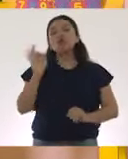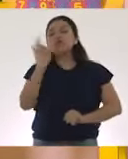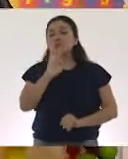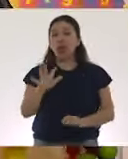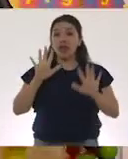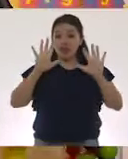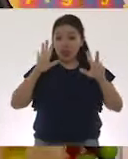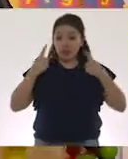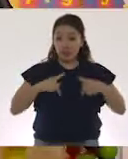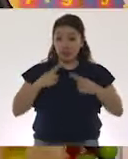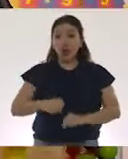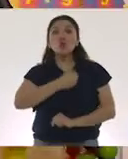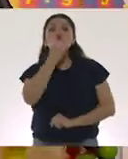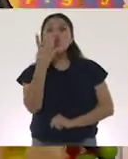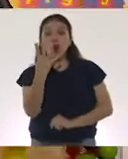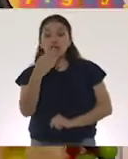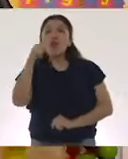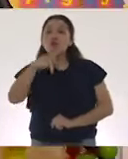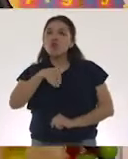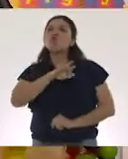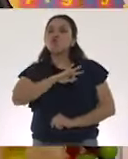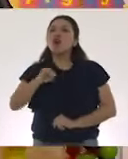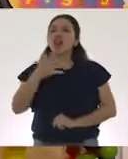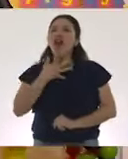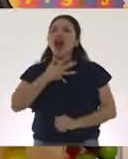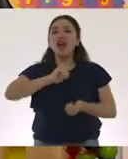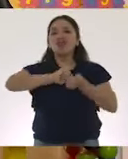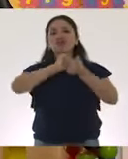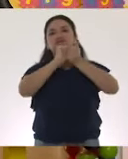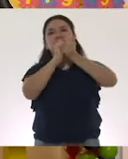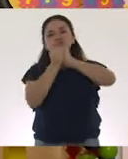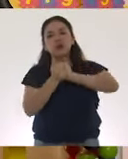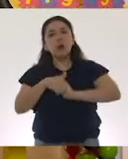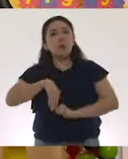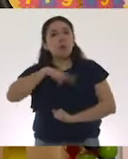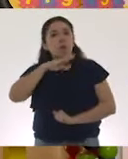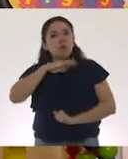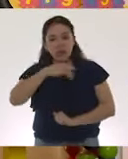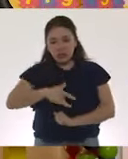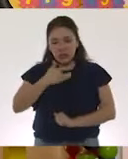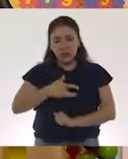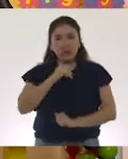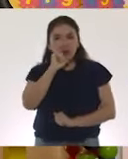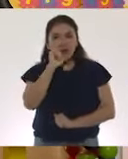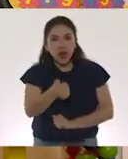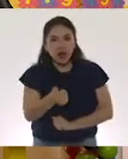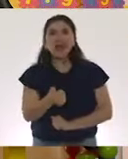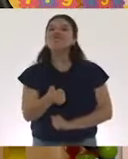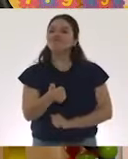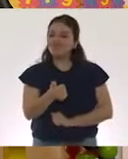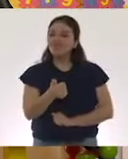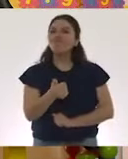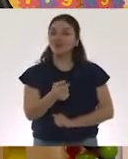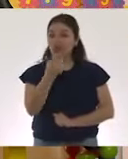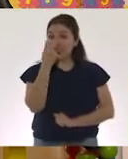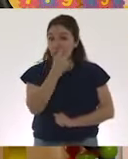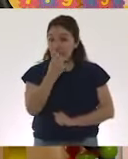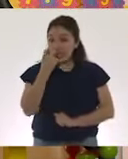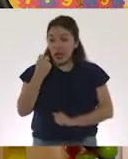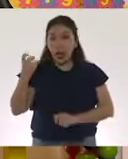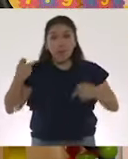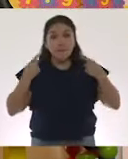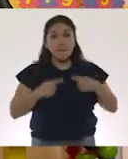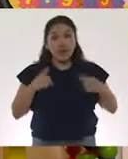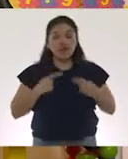10 en promedio pueden cursar sin signos y síntomas y justamente estas personas